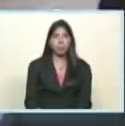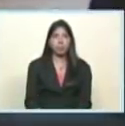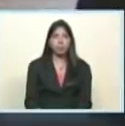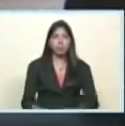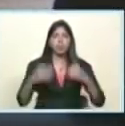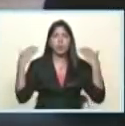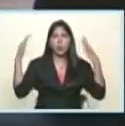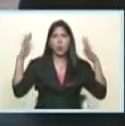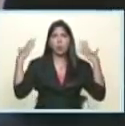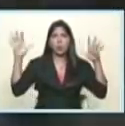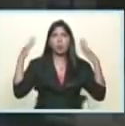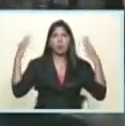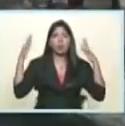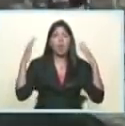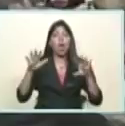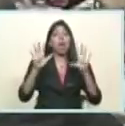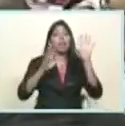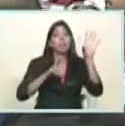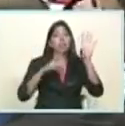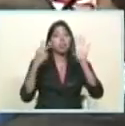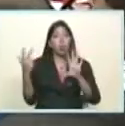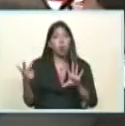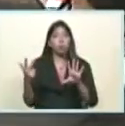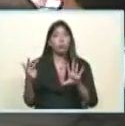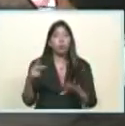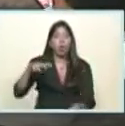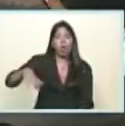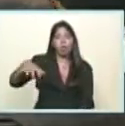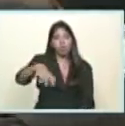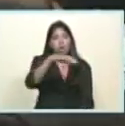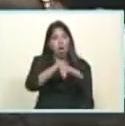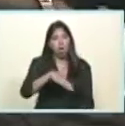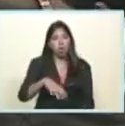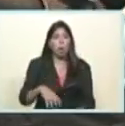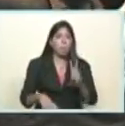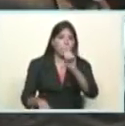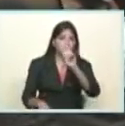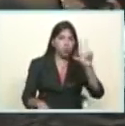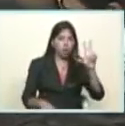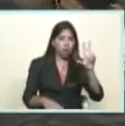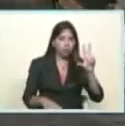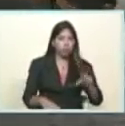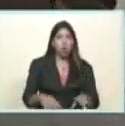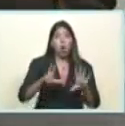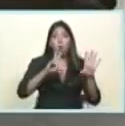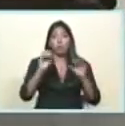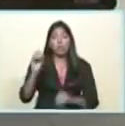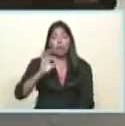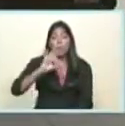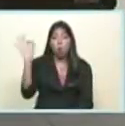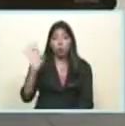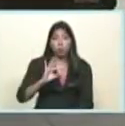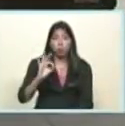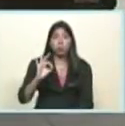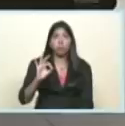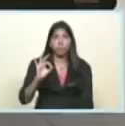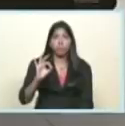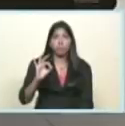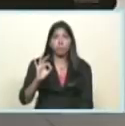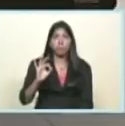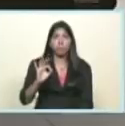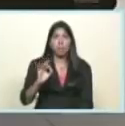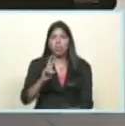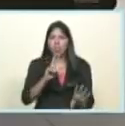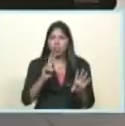en 18 estados de los 23 el 80% de las gobernaciones,